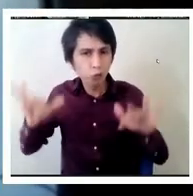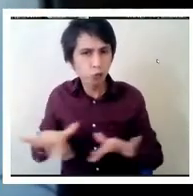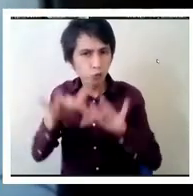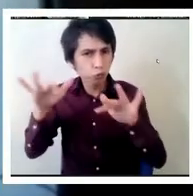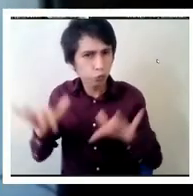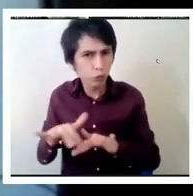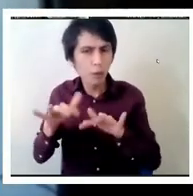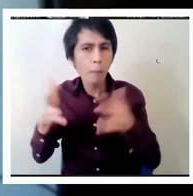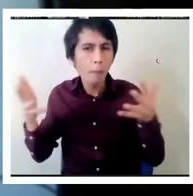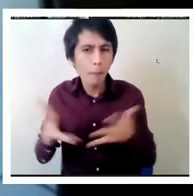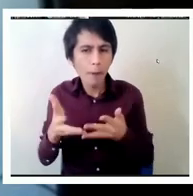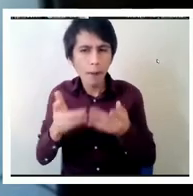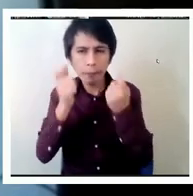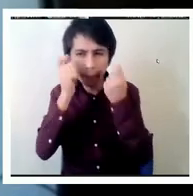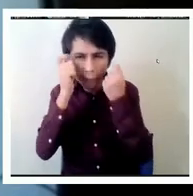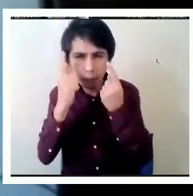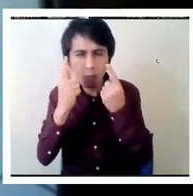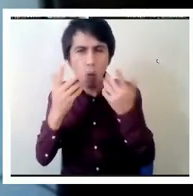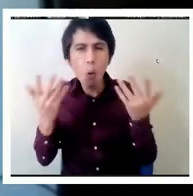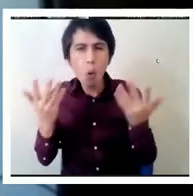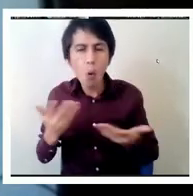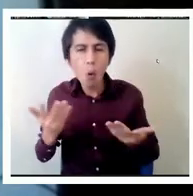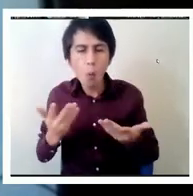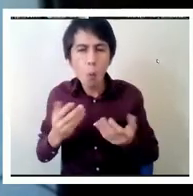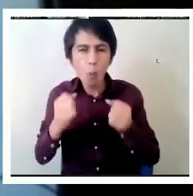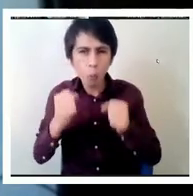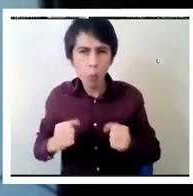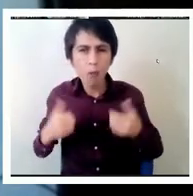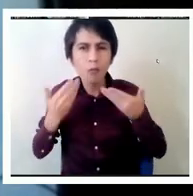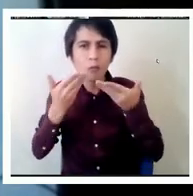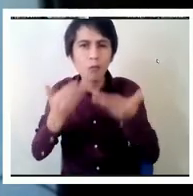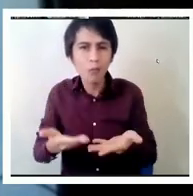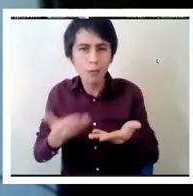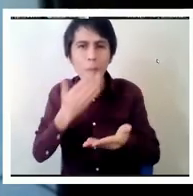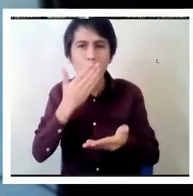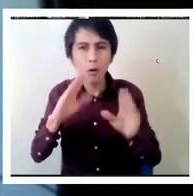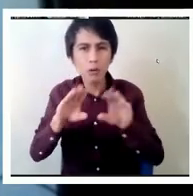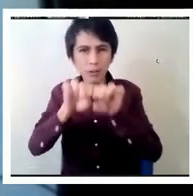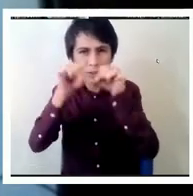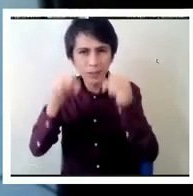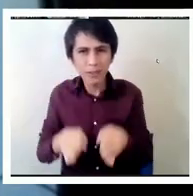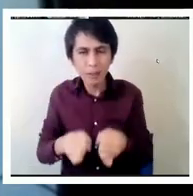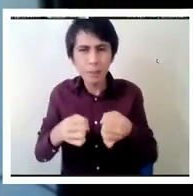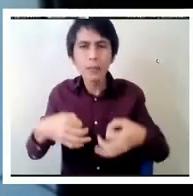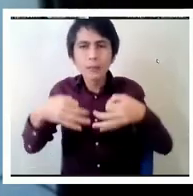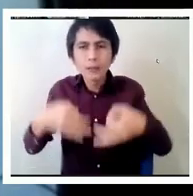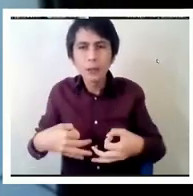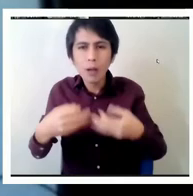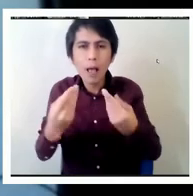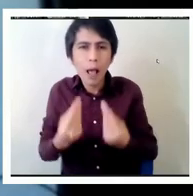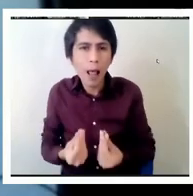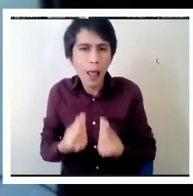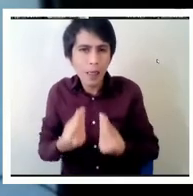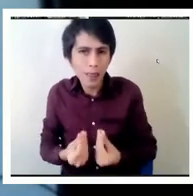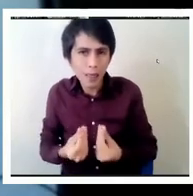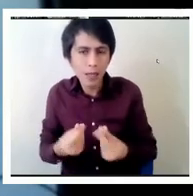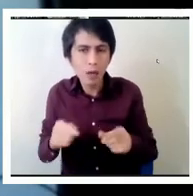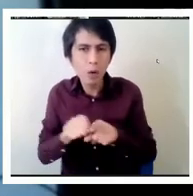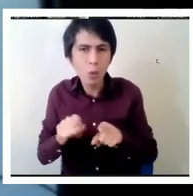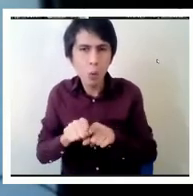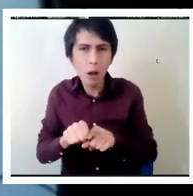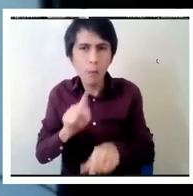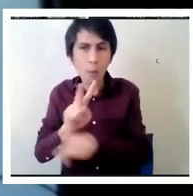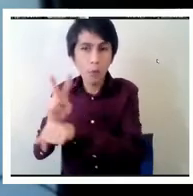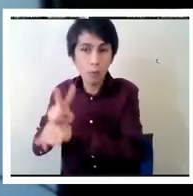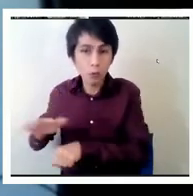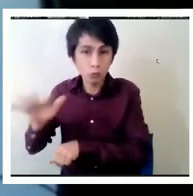entender cómo se puede ofrecer un sistema de aseguramiento a la calidad que responde tanto a las necesidades de los profesores como de